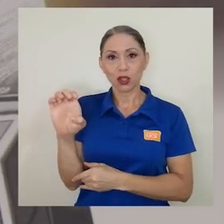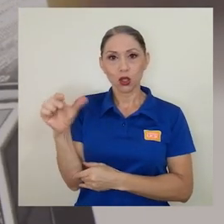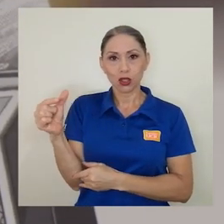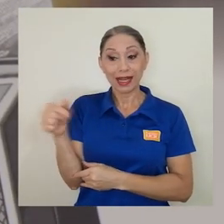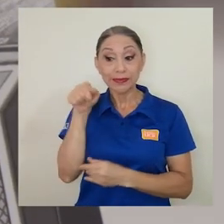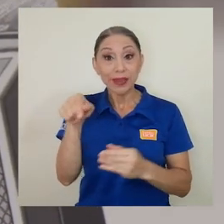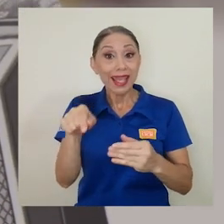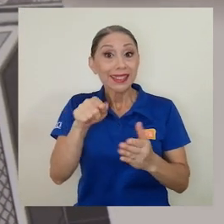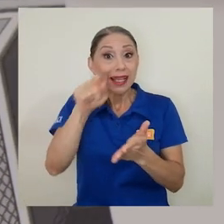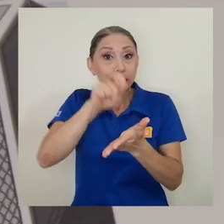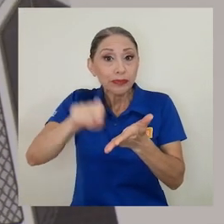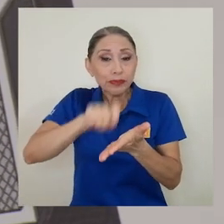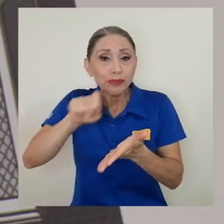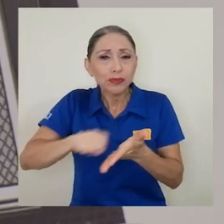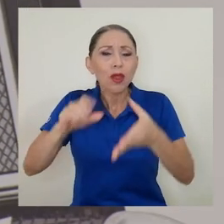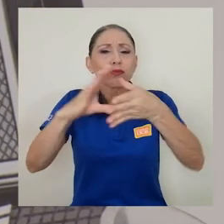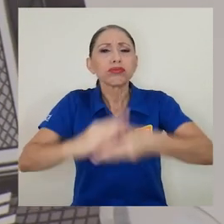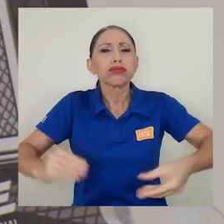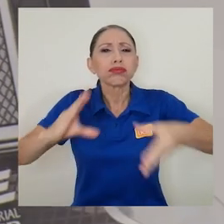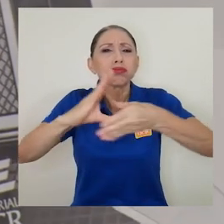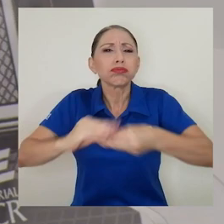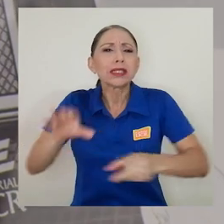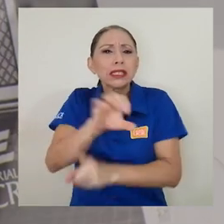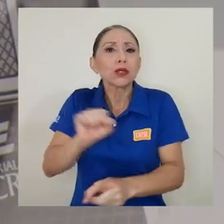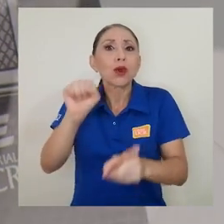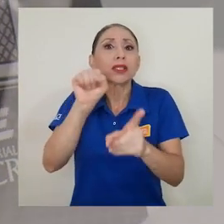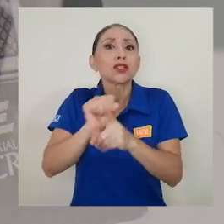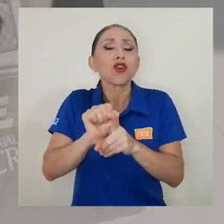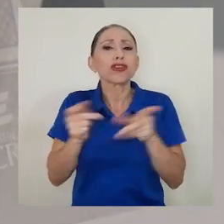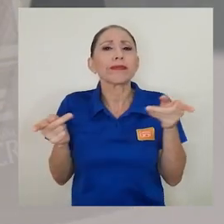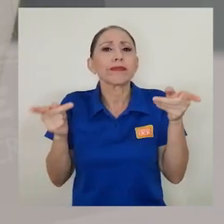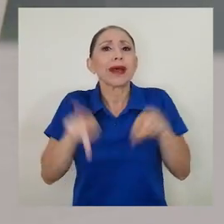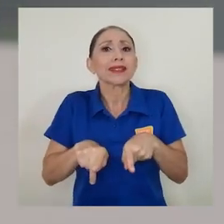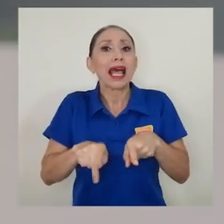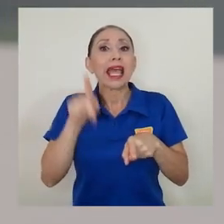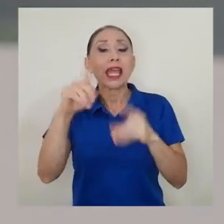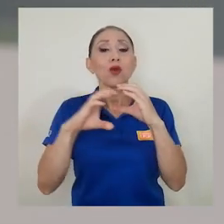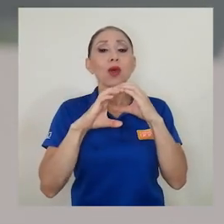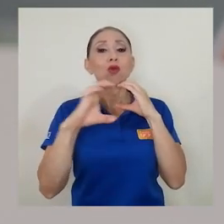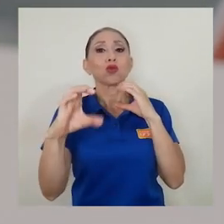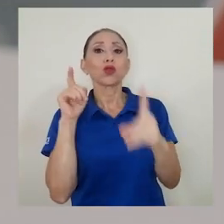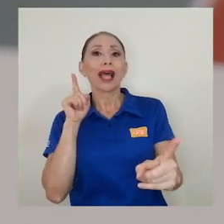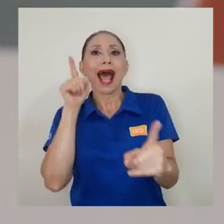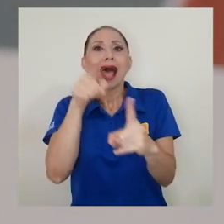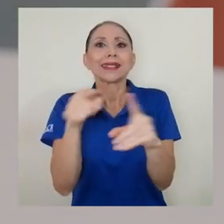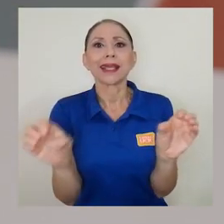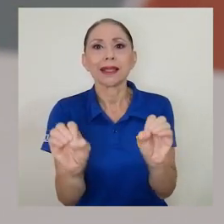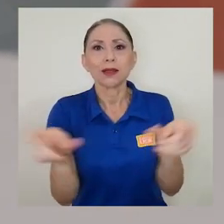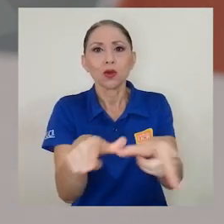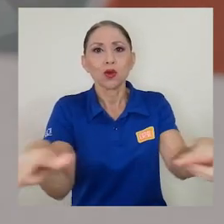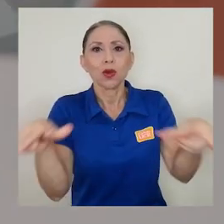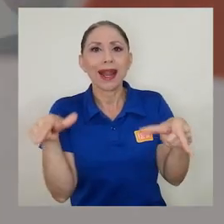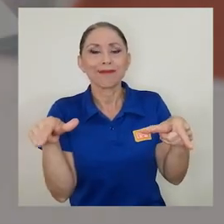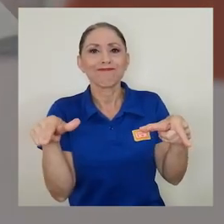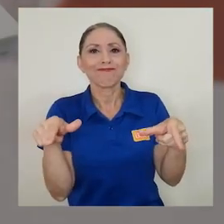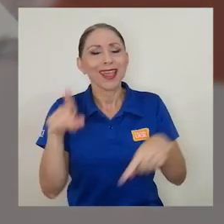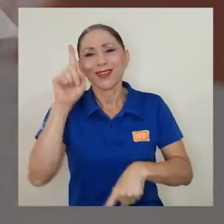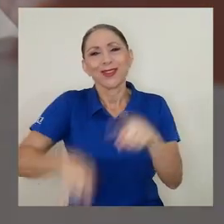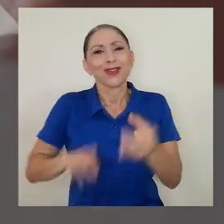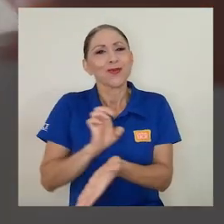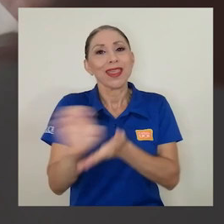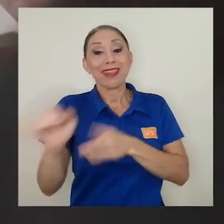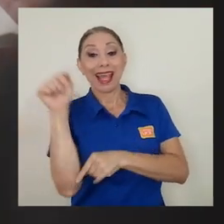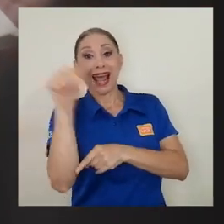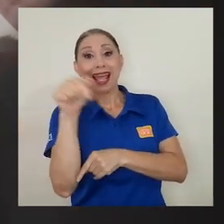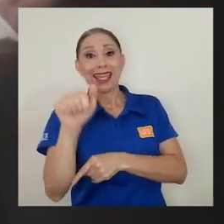Esta novela relata una historia que se desarrolla en el autobús Hacia Ningún Lugar, el cual inevitablemente lleva a 13